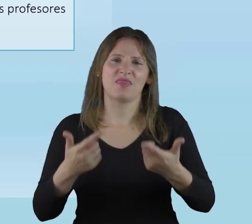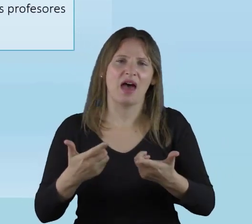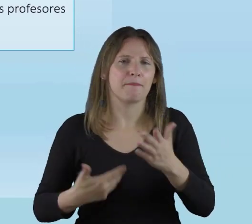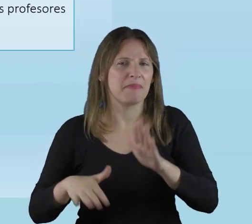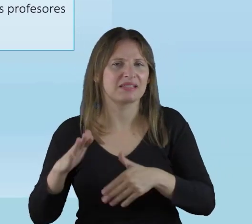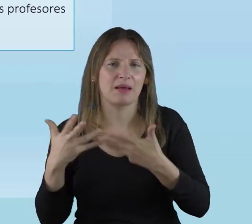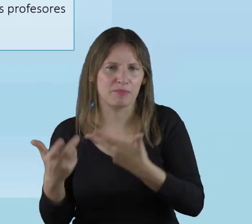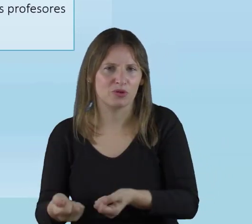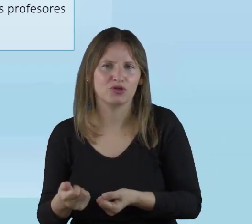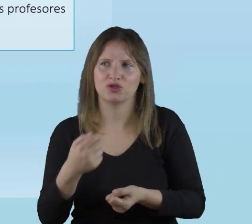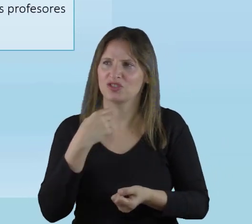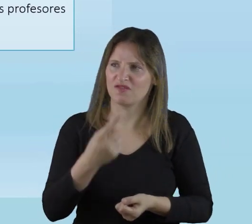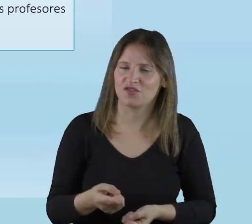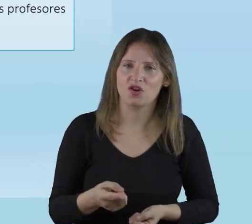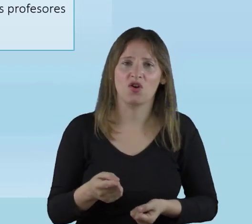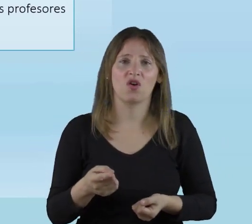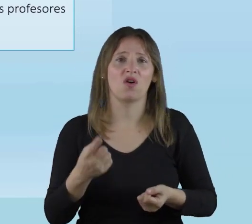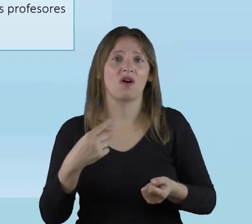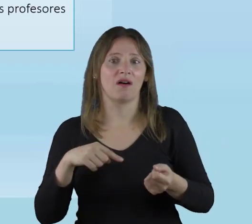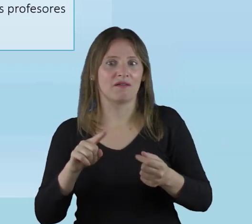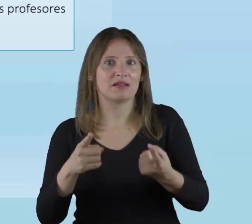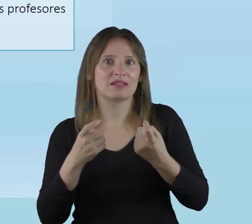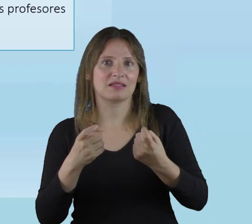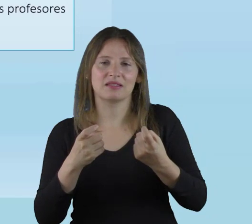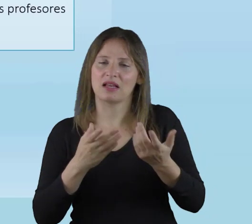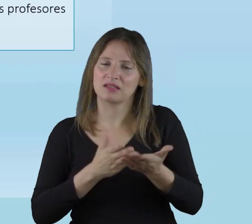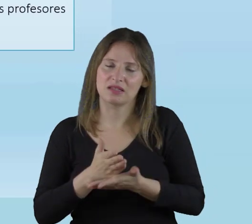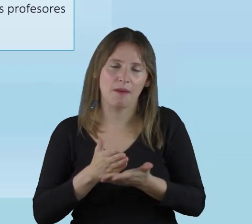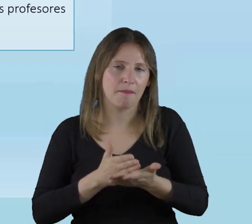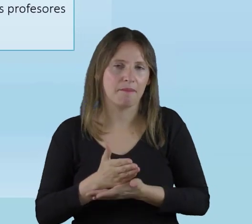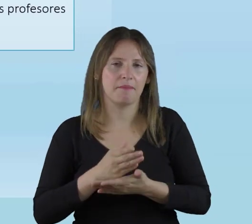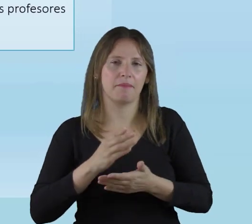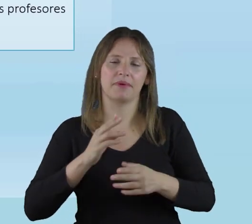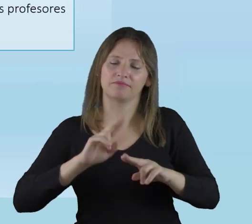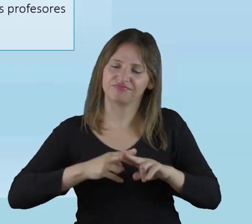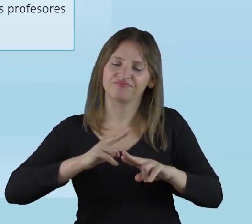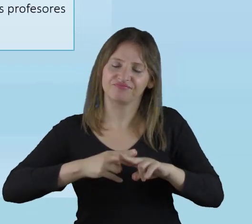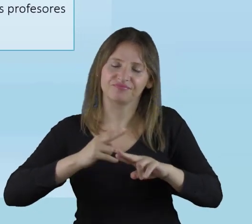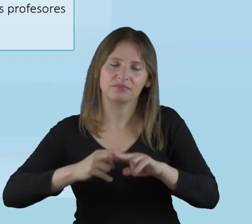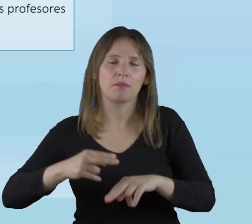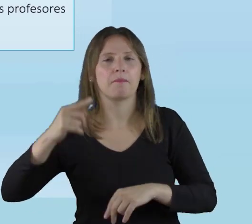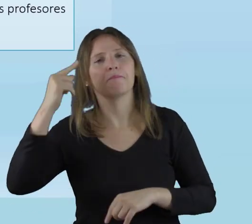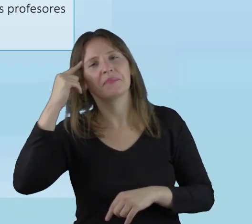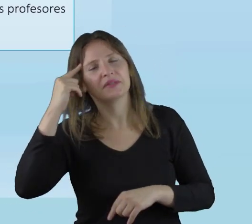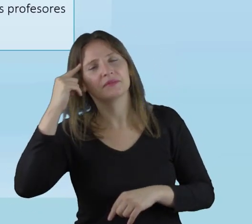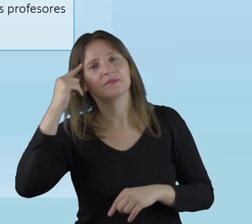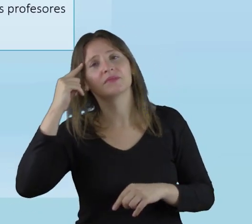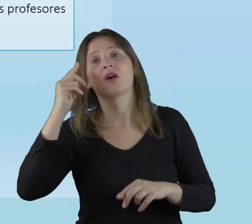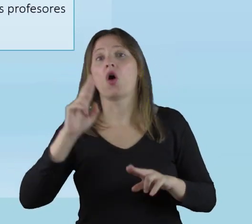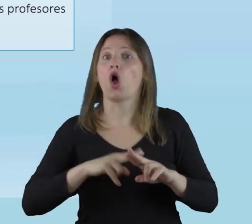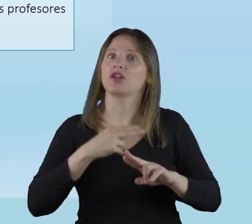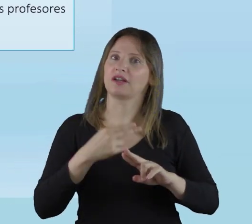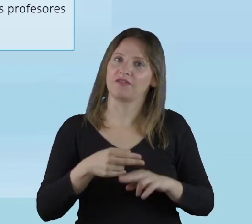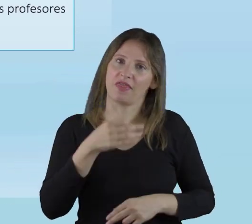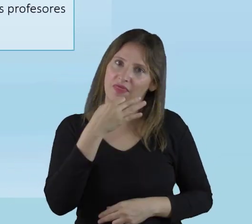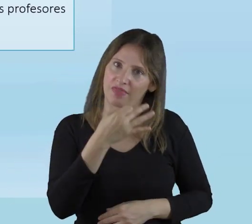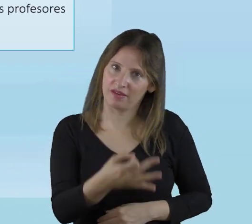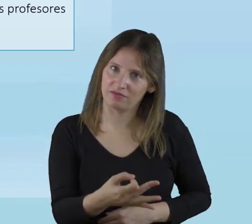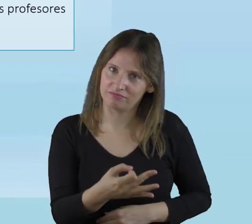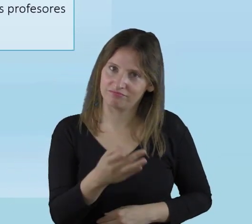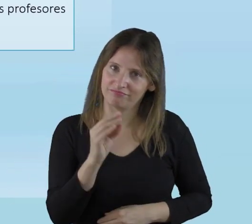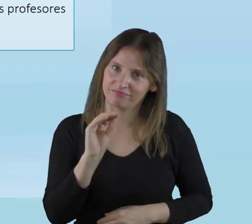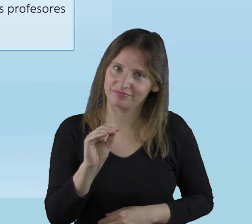fue la mejor, si la retroalimentación fue la más pertinente, tendría que estar en este constante. Por eso,